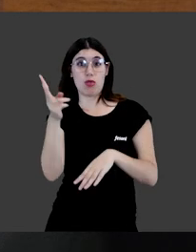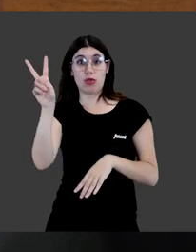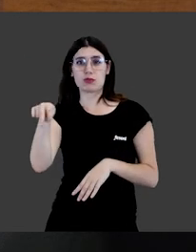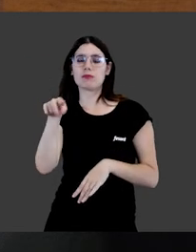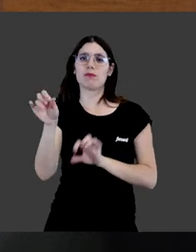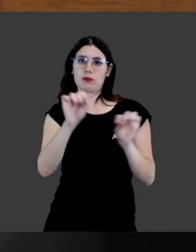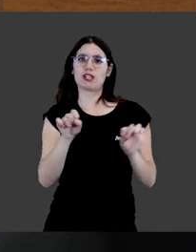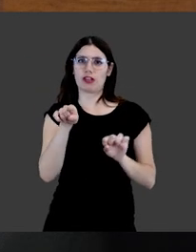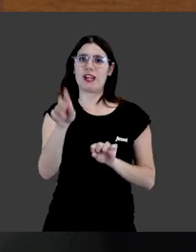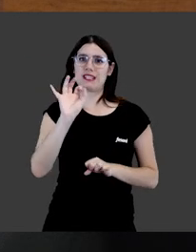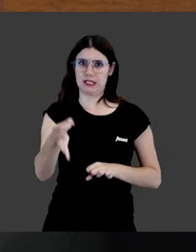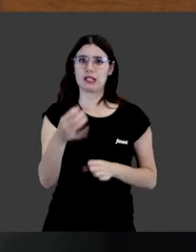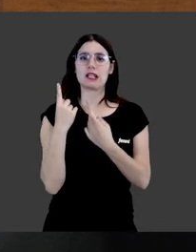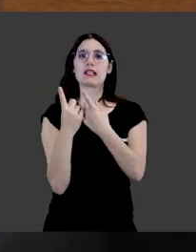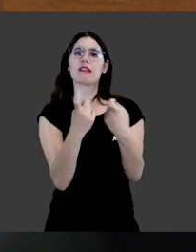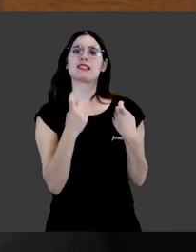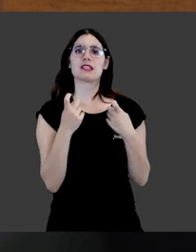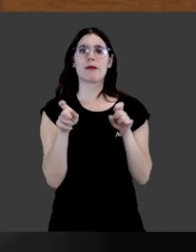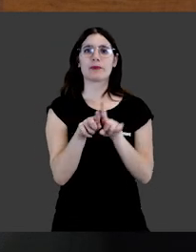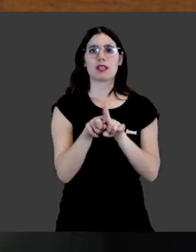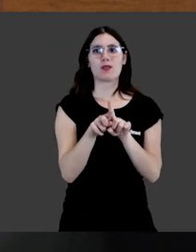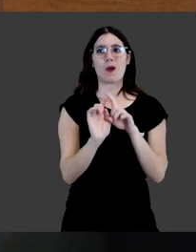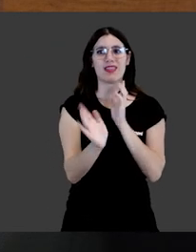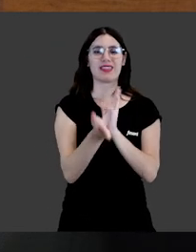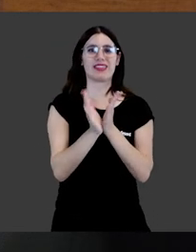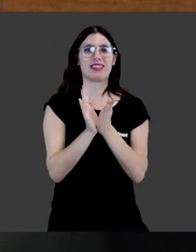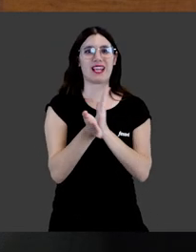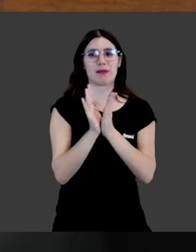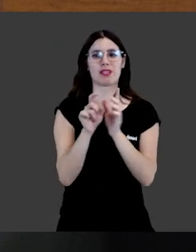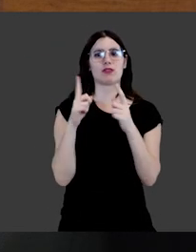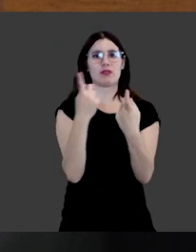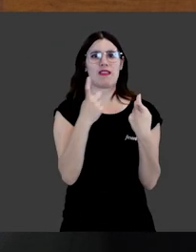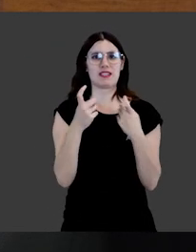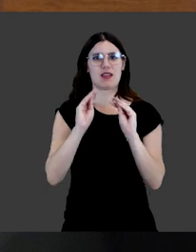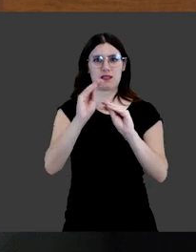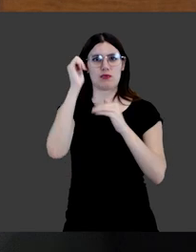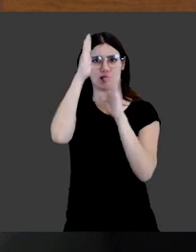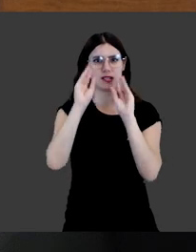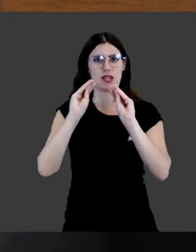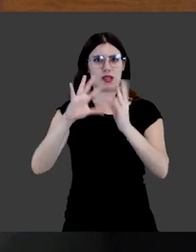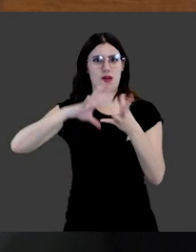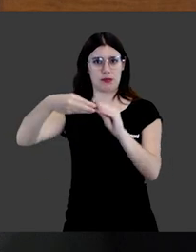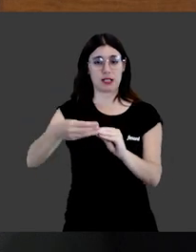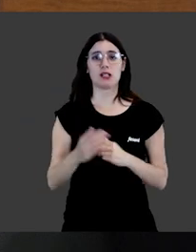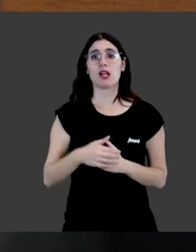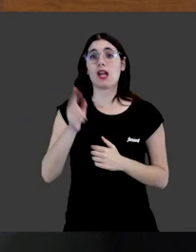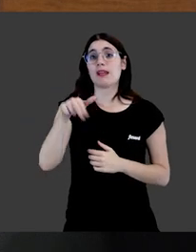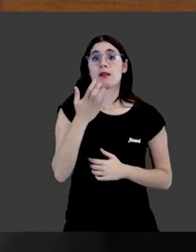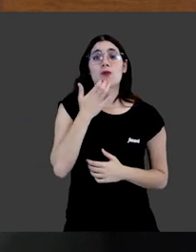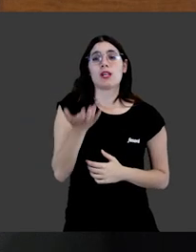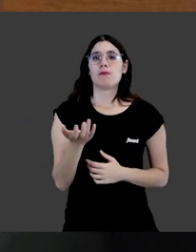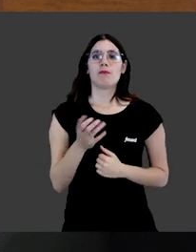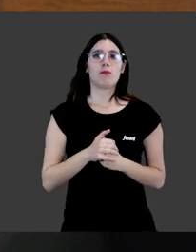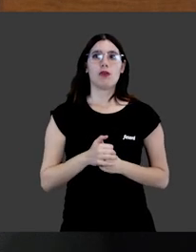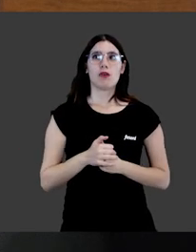incide en esa protección de los animales y en la necesidad de que sean tratados en atención a sus circunstancias. Luego